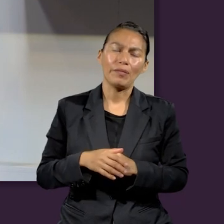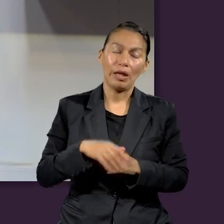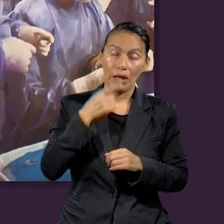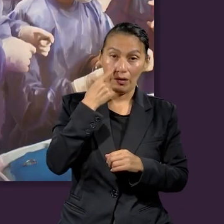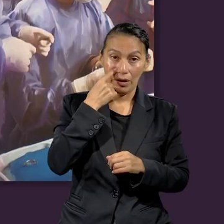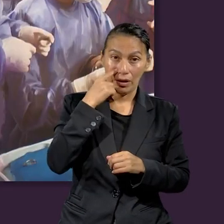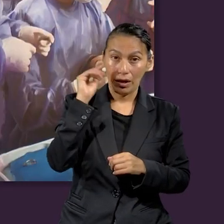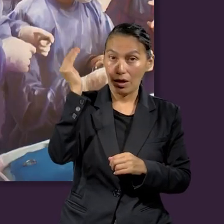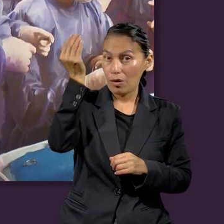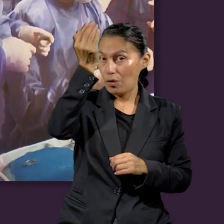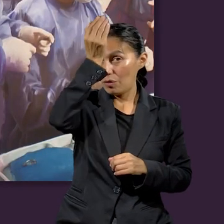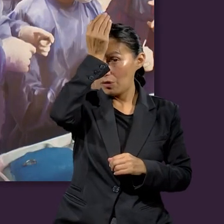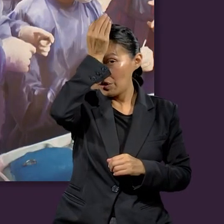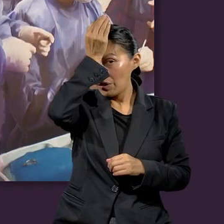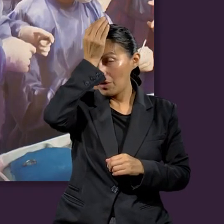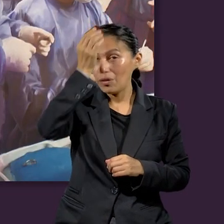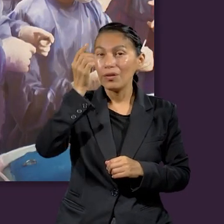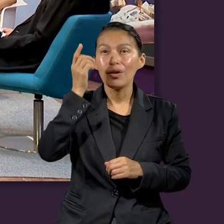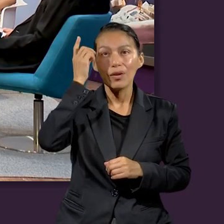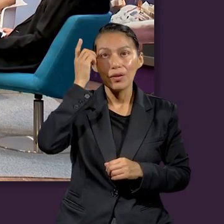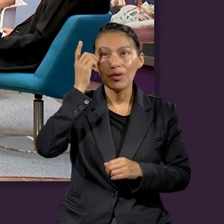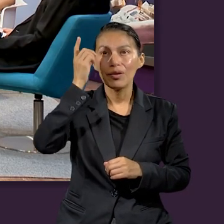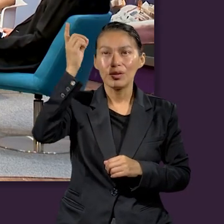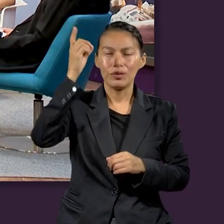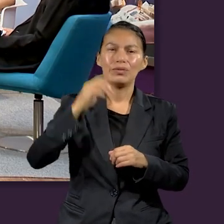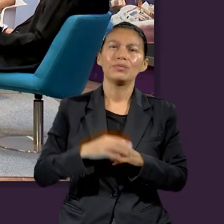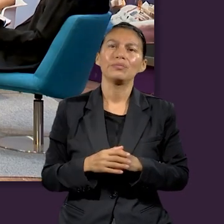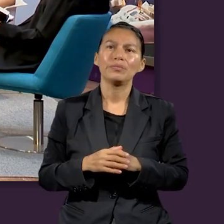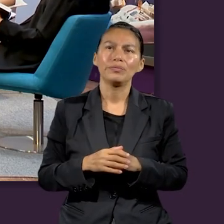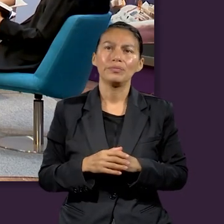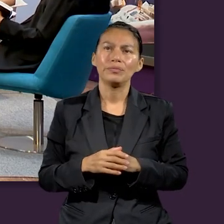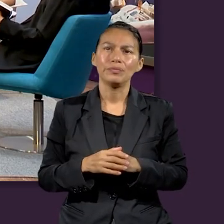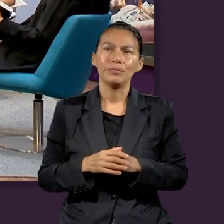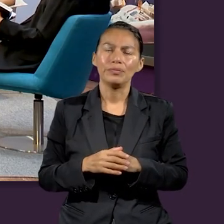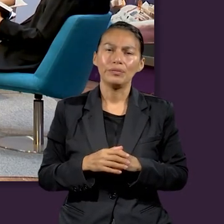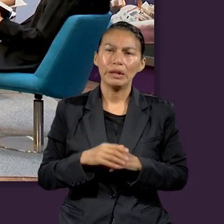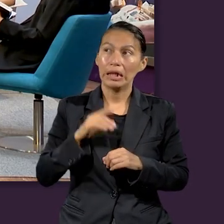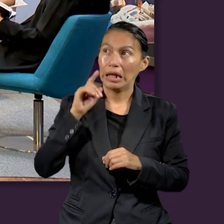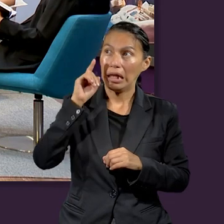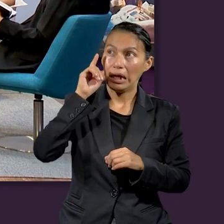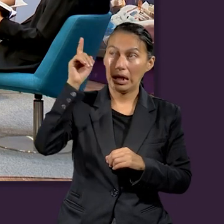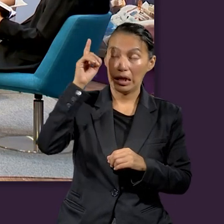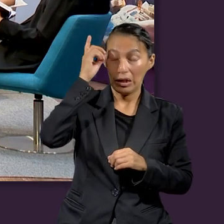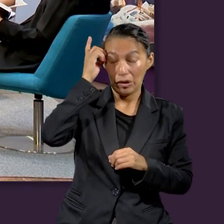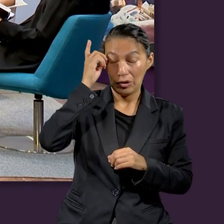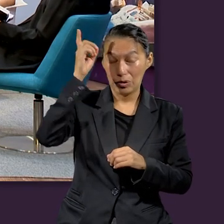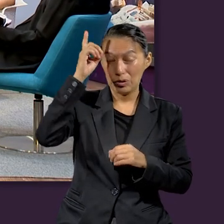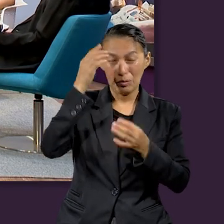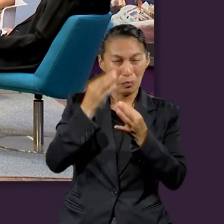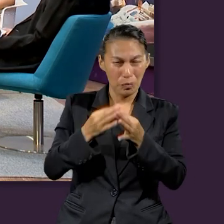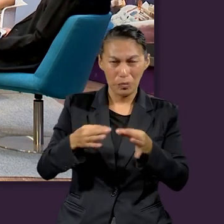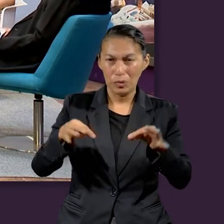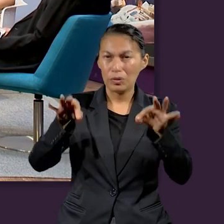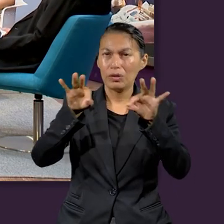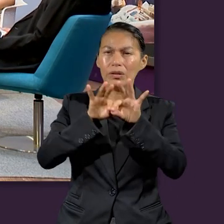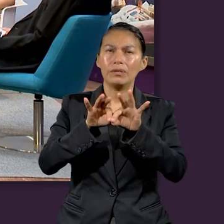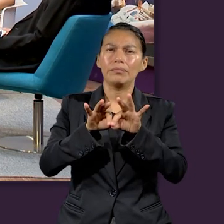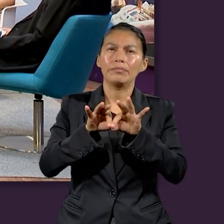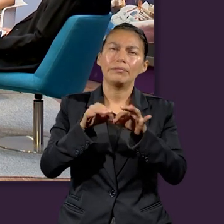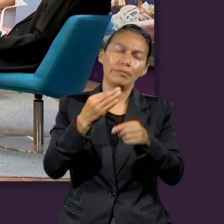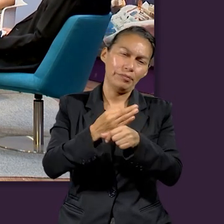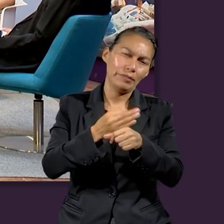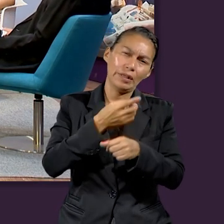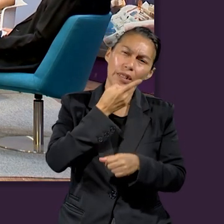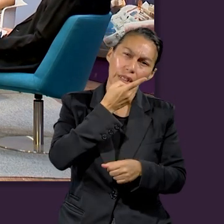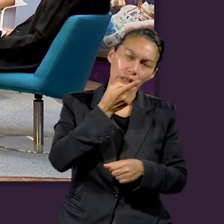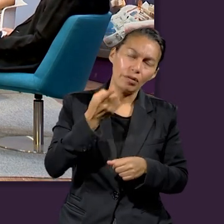Cordero de Dios, ¿no? Aquel personaje que es el eje y que le da sentido, ¿no? aquí hago un comercial,